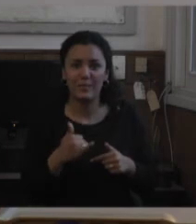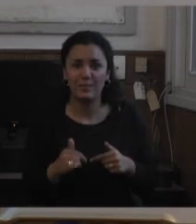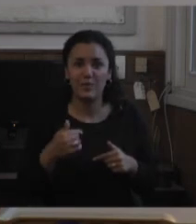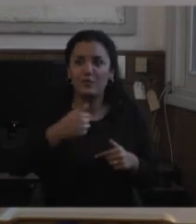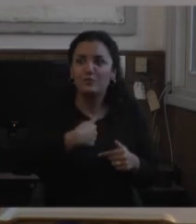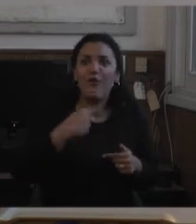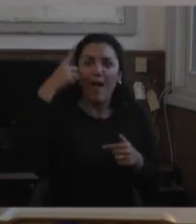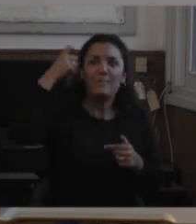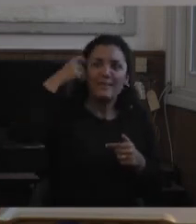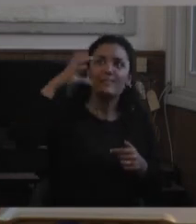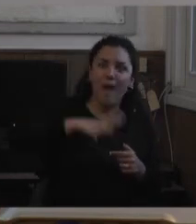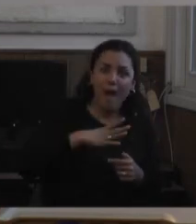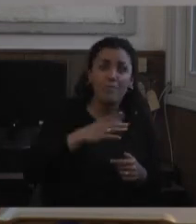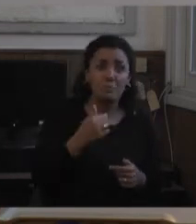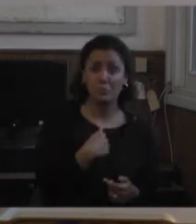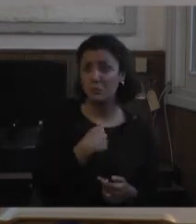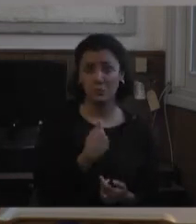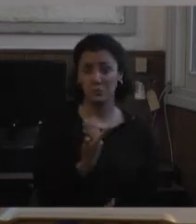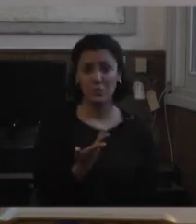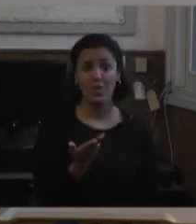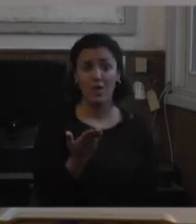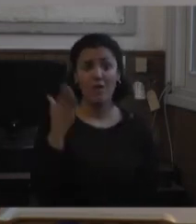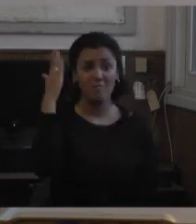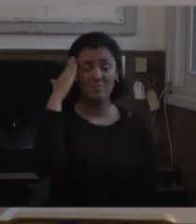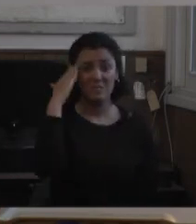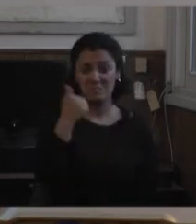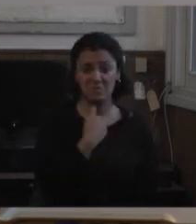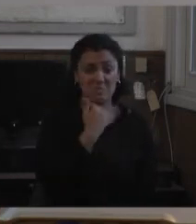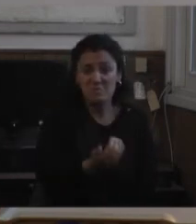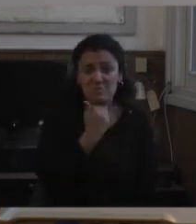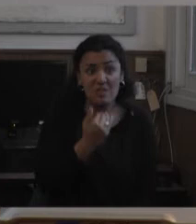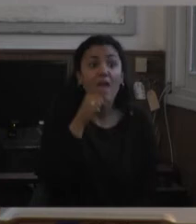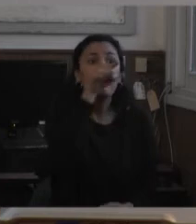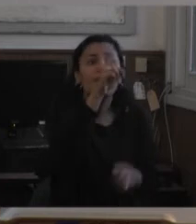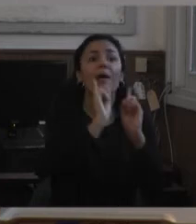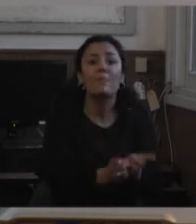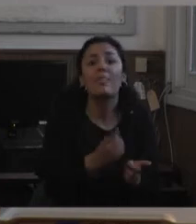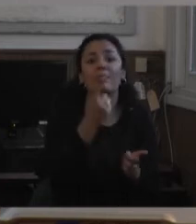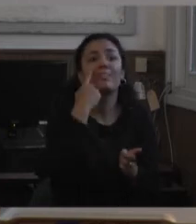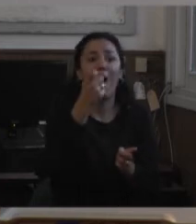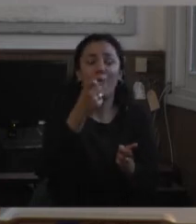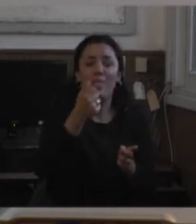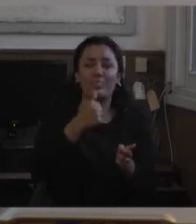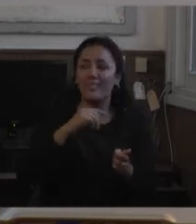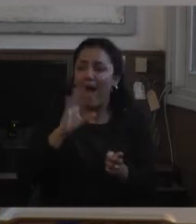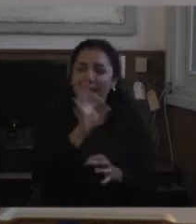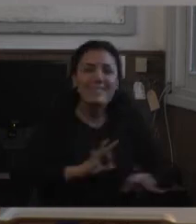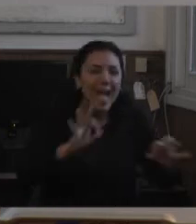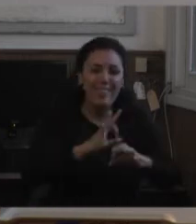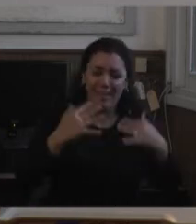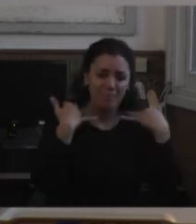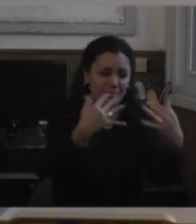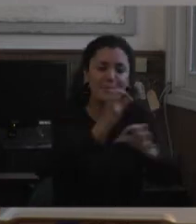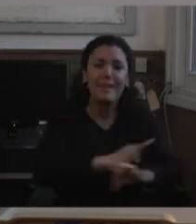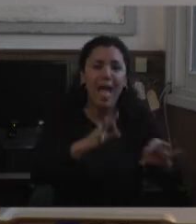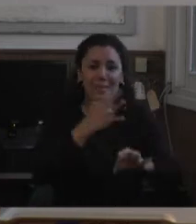experticia es en saber que no sabés y que él también se da cuenta que nadie lo está entendiendo por nuestras caras en cambio si decimos a ver cómo